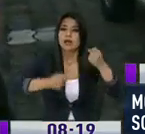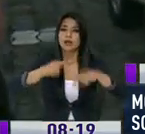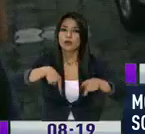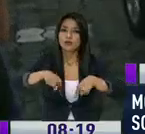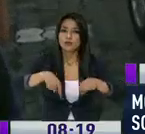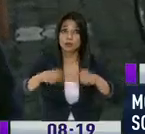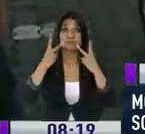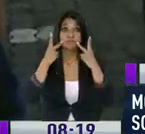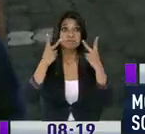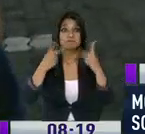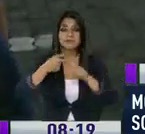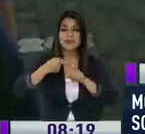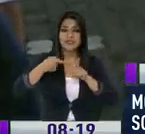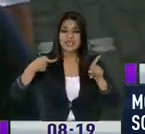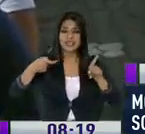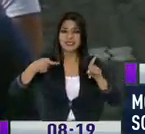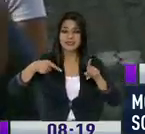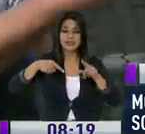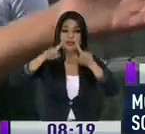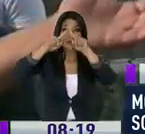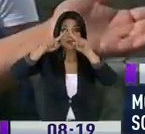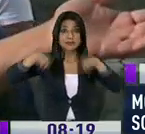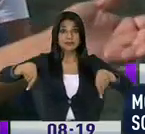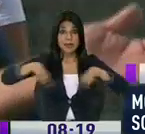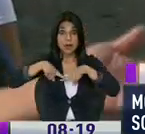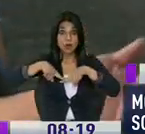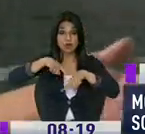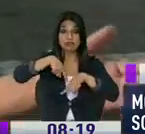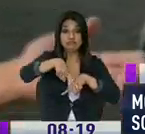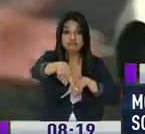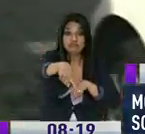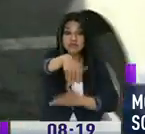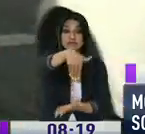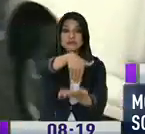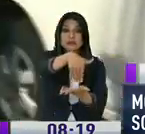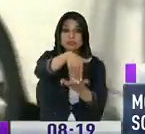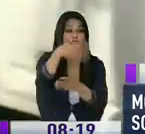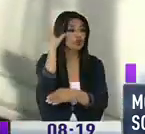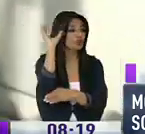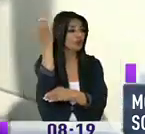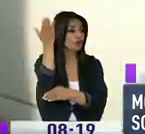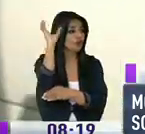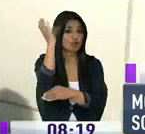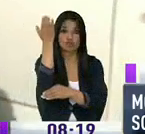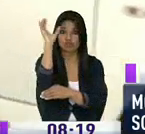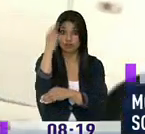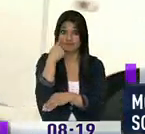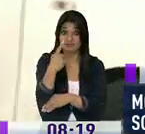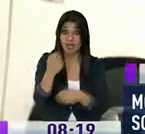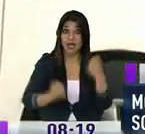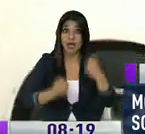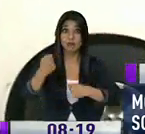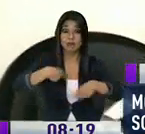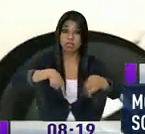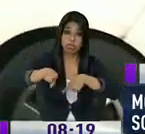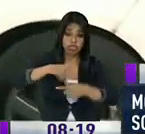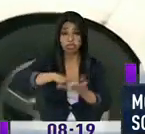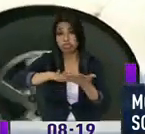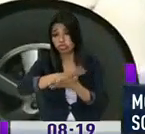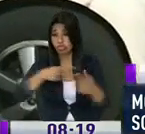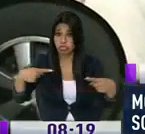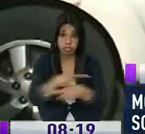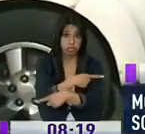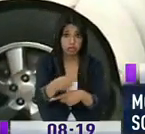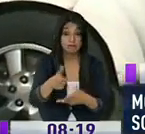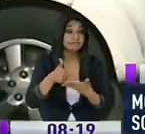viene desde el Triángulo y viene al centro de Conocoto. Por aquí una transversal que mira los carros como están. Y no tenemos quien nos